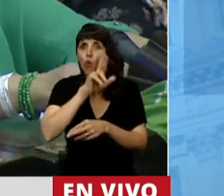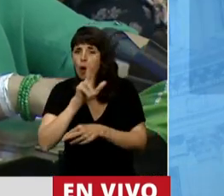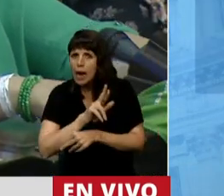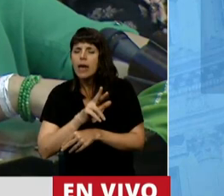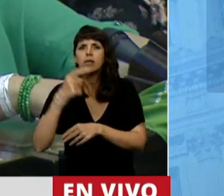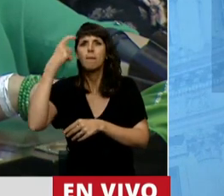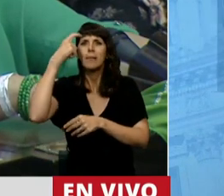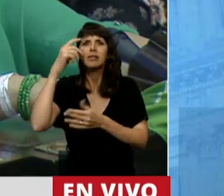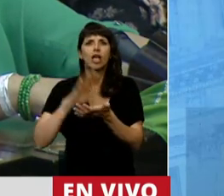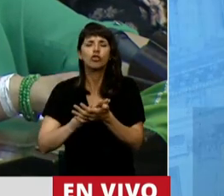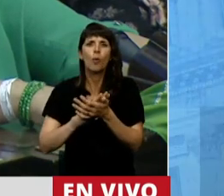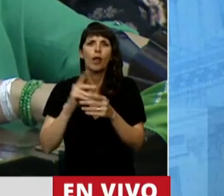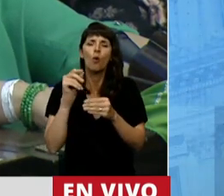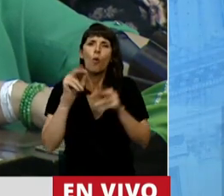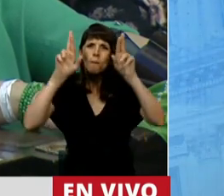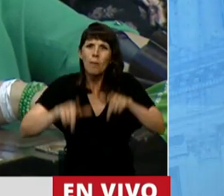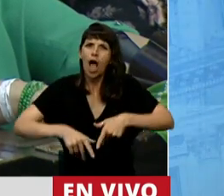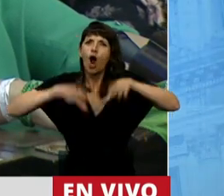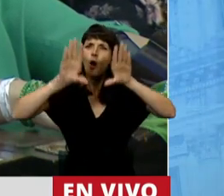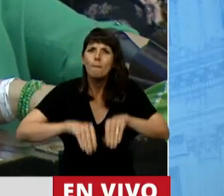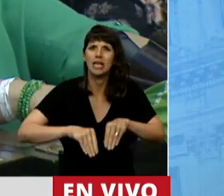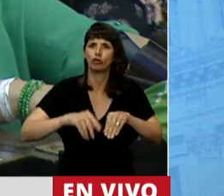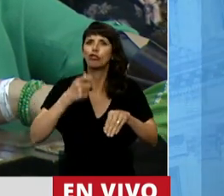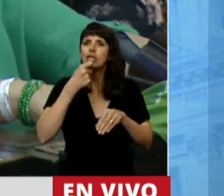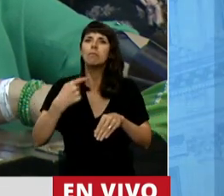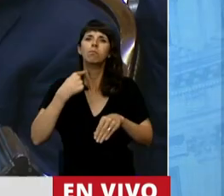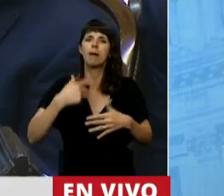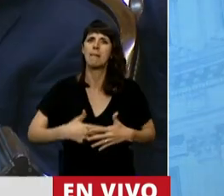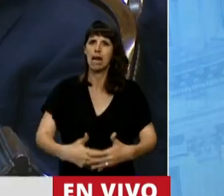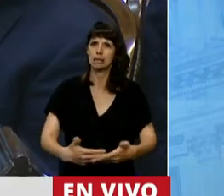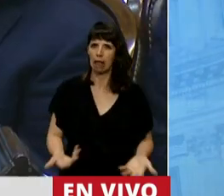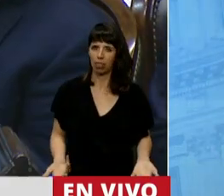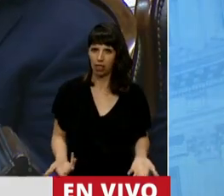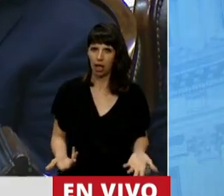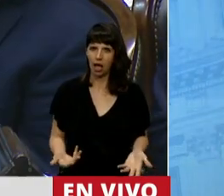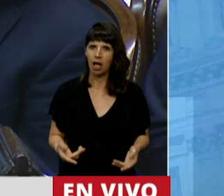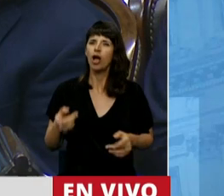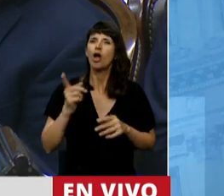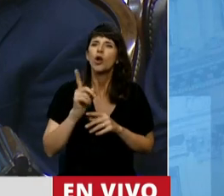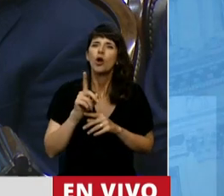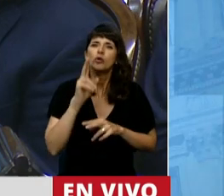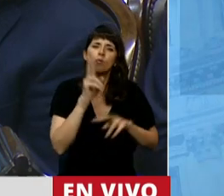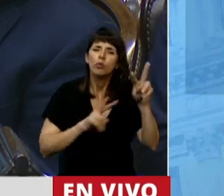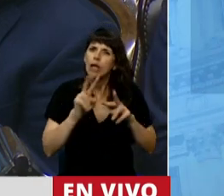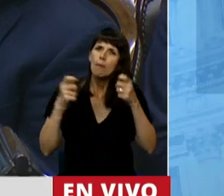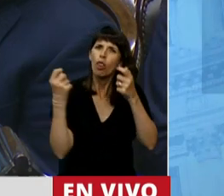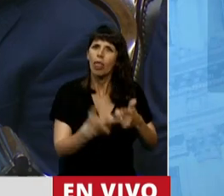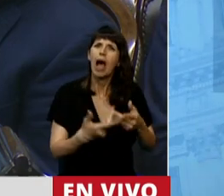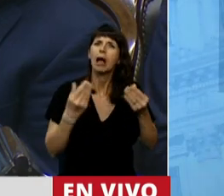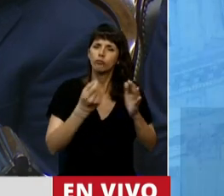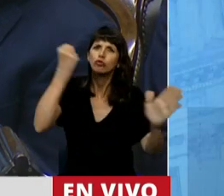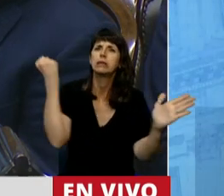un acompañamiento integral, en caso de un embarazo no deseado. No fomentemos el mayor trauma de sus